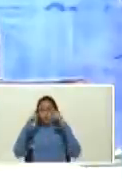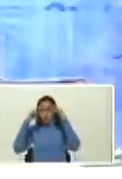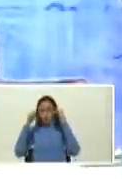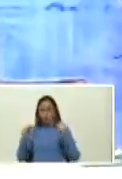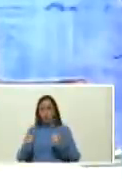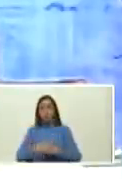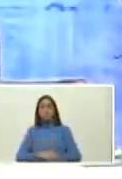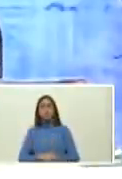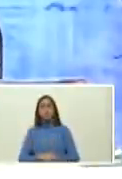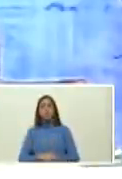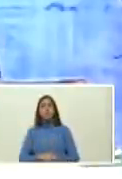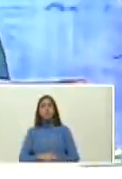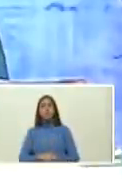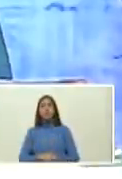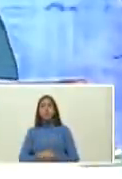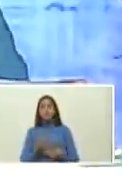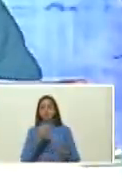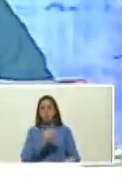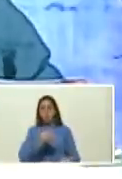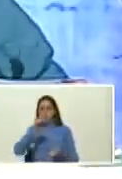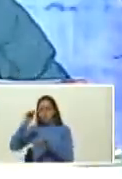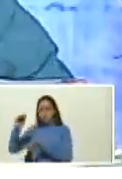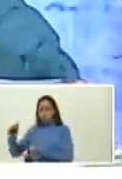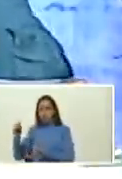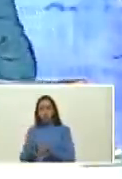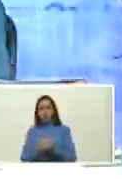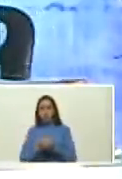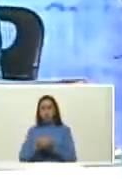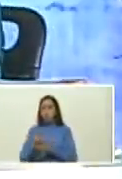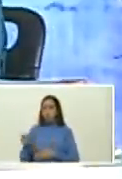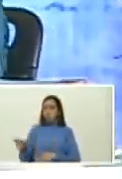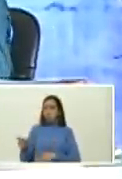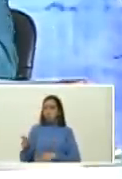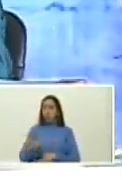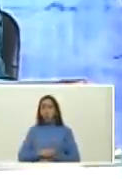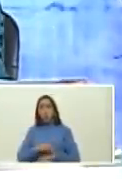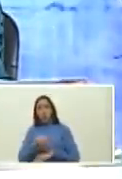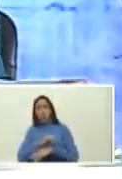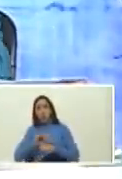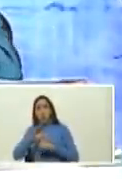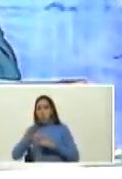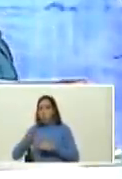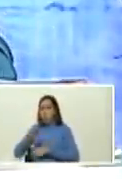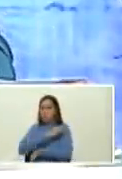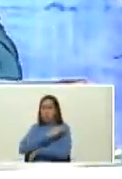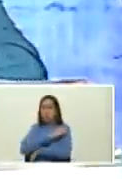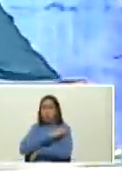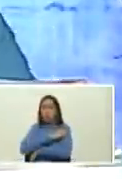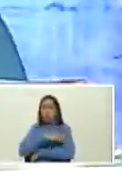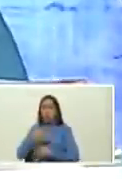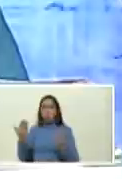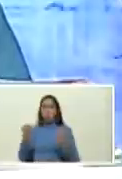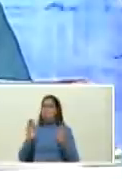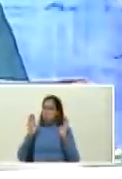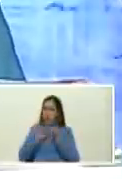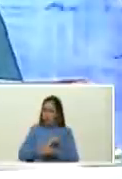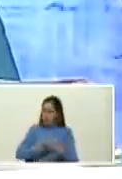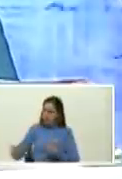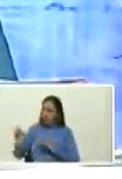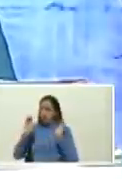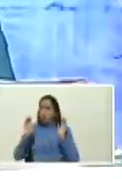bueno aquí están con esto me tenía como loco Ernesto Villegas he cumplido Ernesto